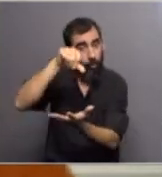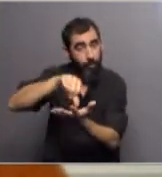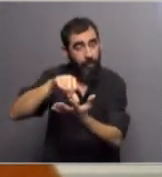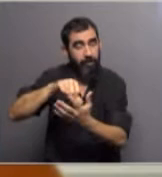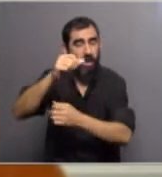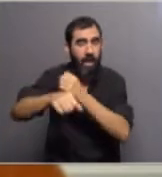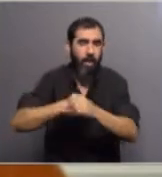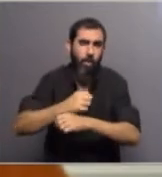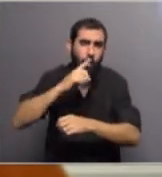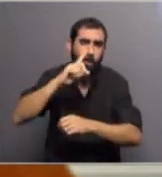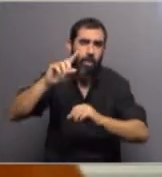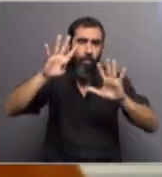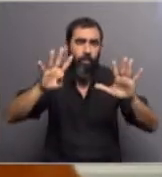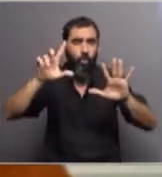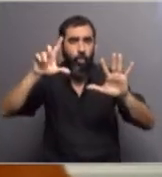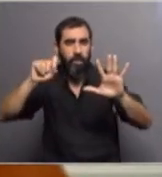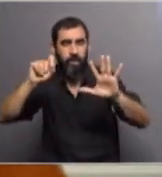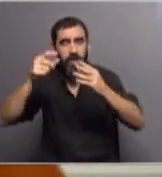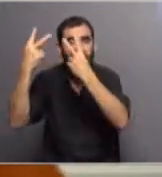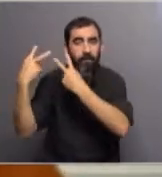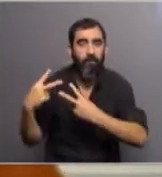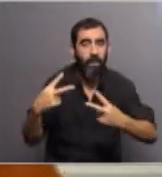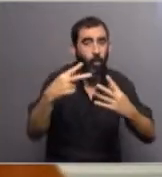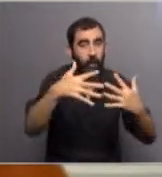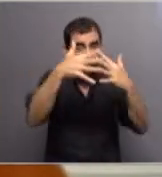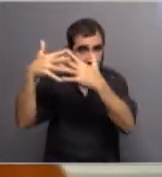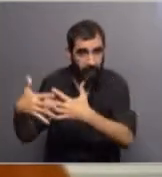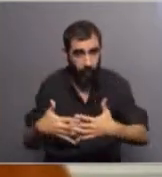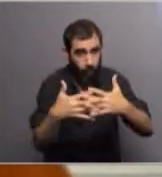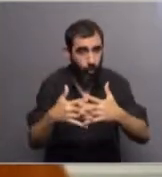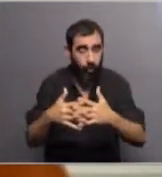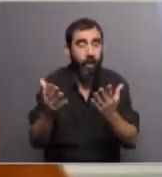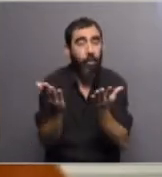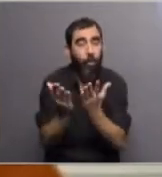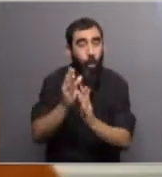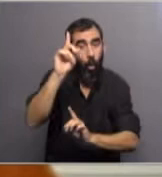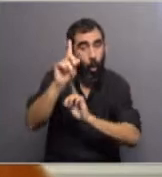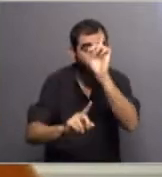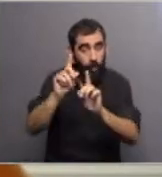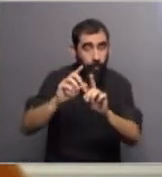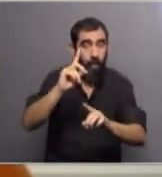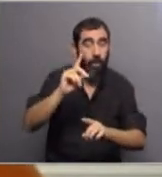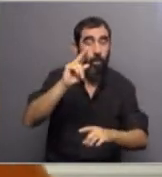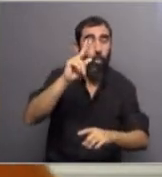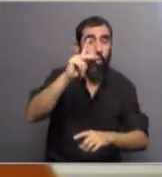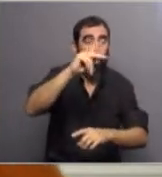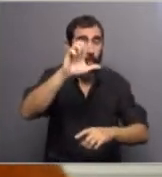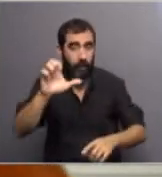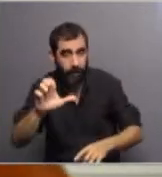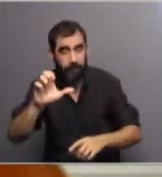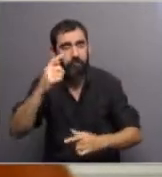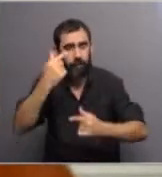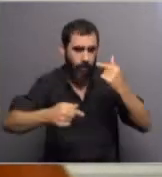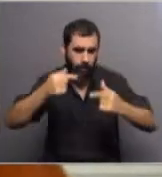70, se fue a Estados Unidos y, bueno, estudió en la Universidad de Duke, en la Universidad de Brandeis, en la Universidad de